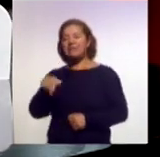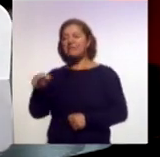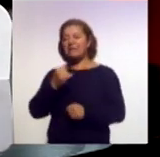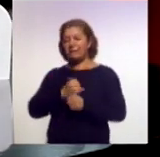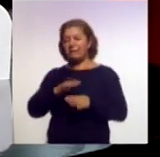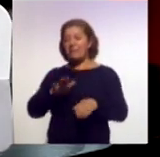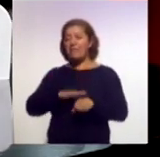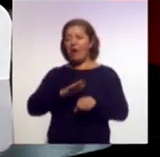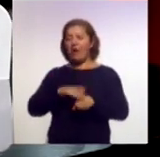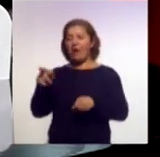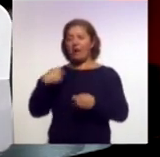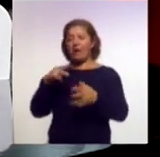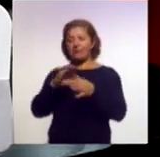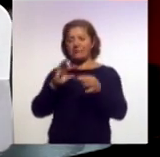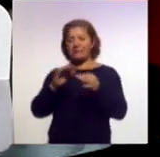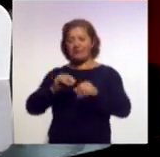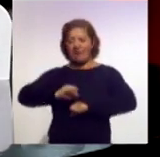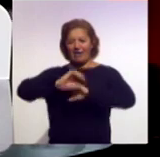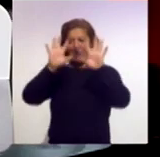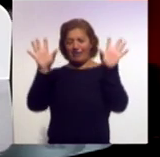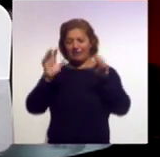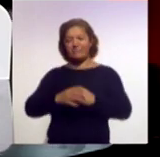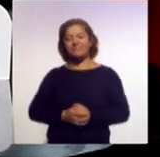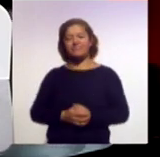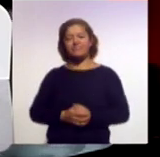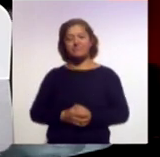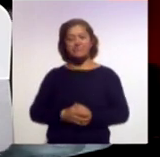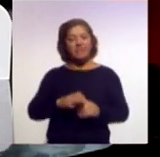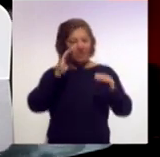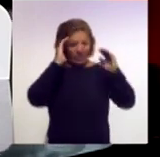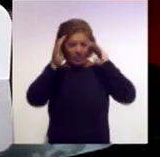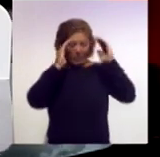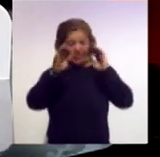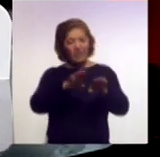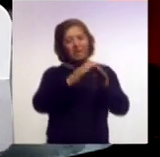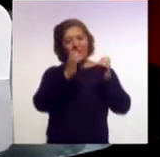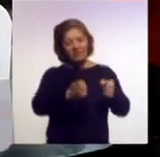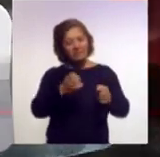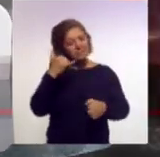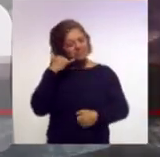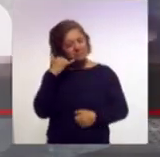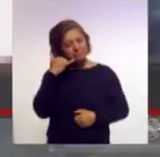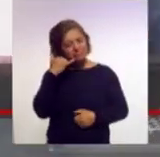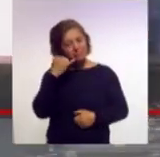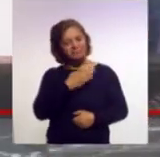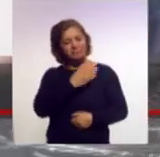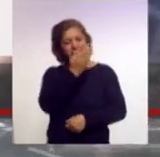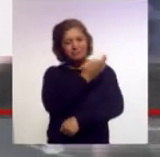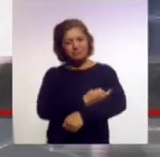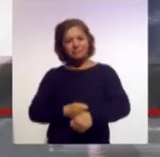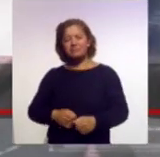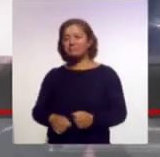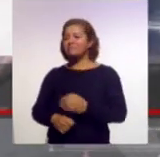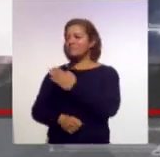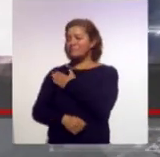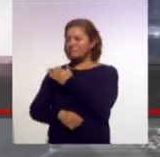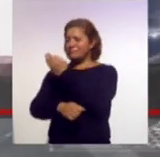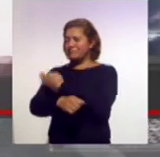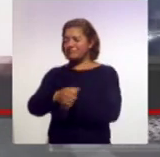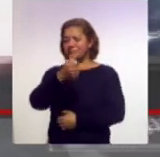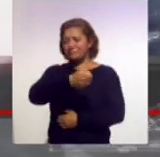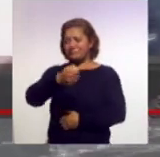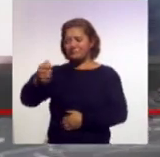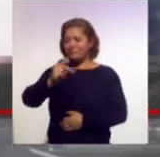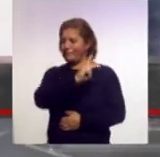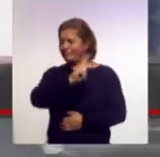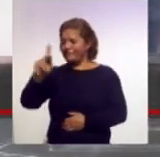información al respecto. Marian, ¿cómo estás? Buenas tardes. Hola Mario, buenas tardes. Saludo a todo el auditorio de